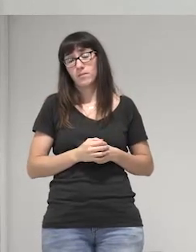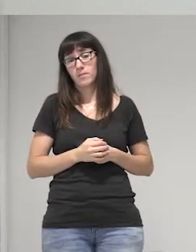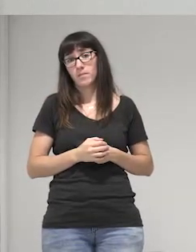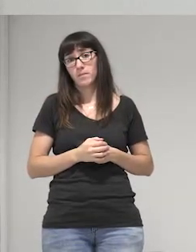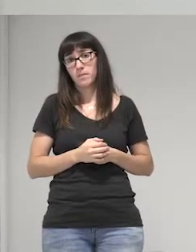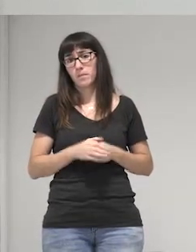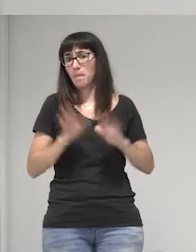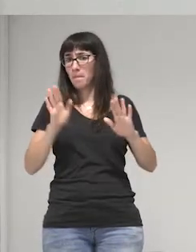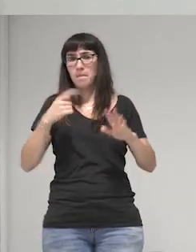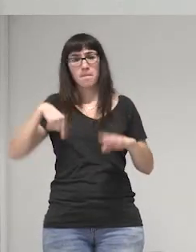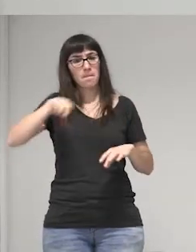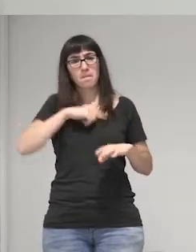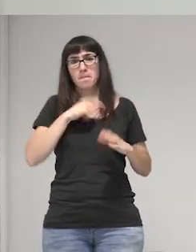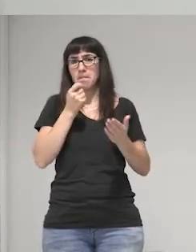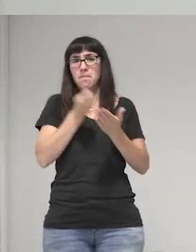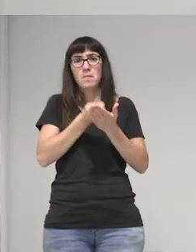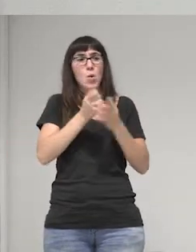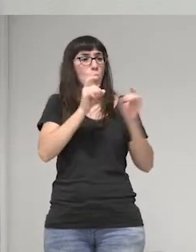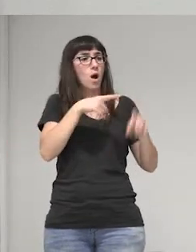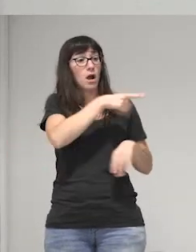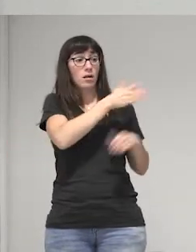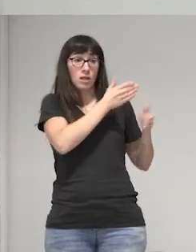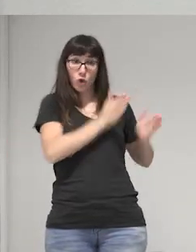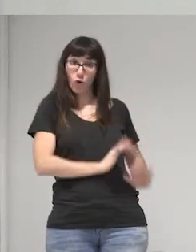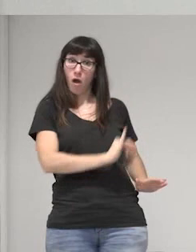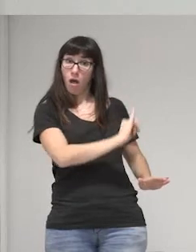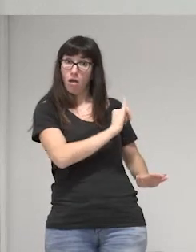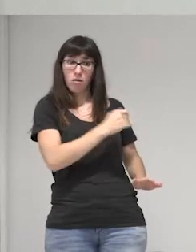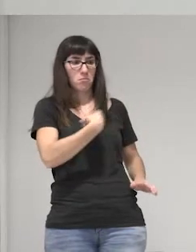y pagamos los mismos impuestos que las personas que tienen hijos